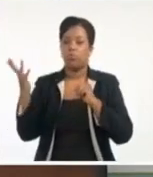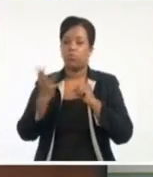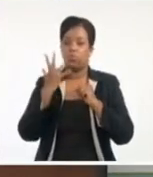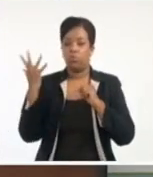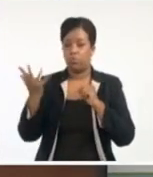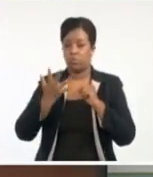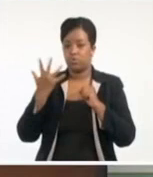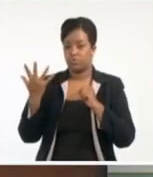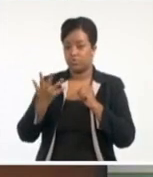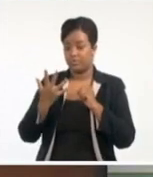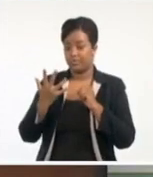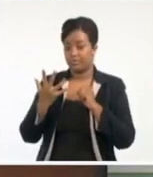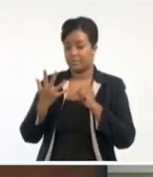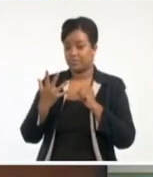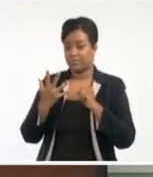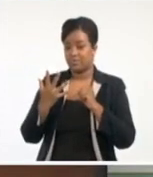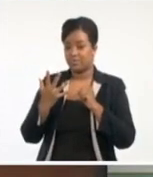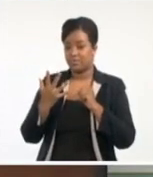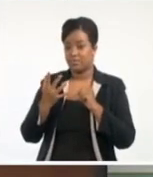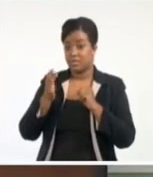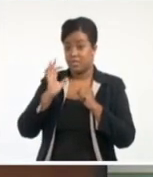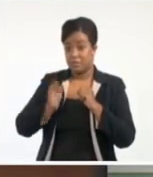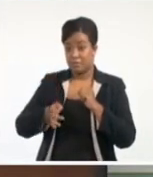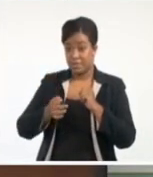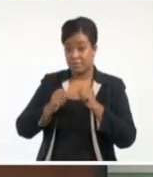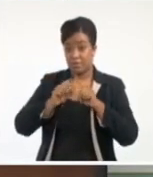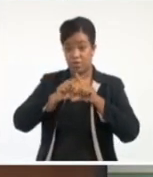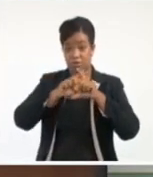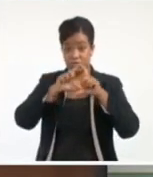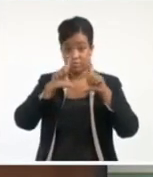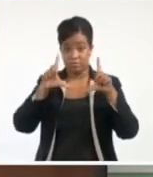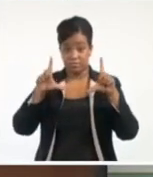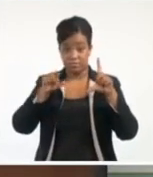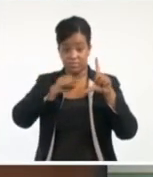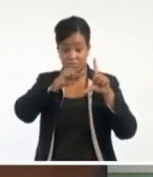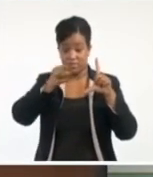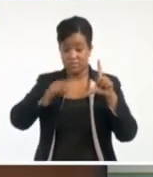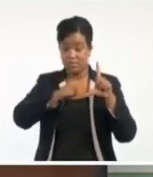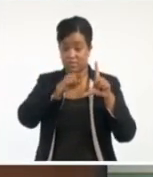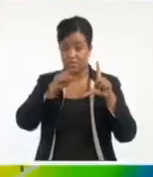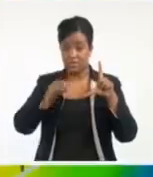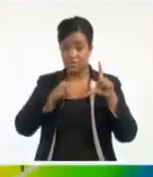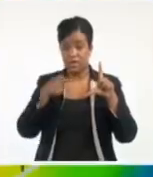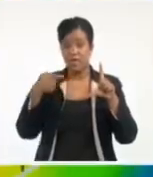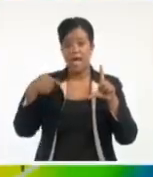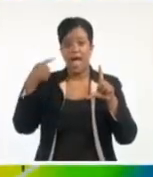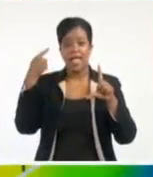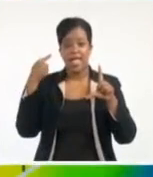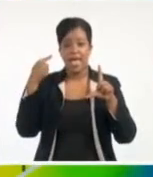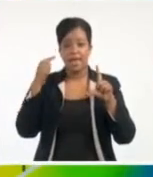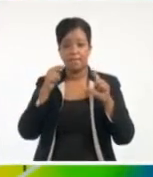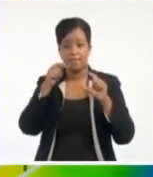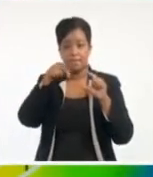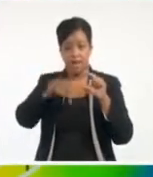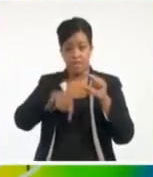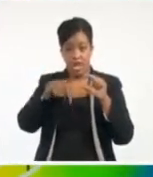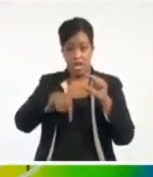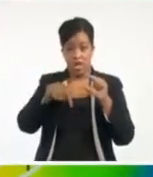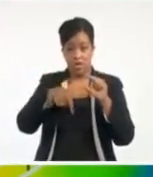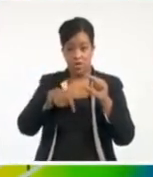Y este anticiclón, que es el que está gobernando su movimiento, ayer se encontraba aquí, ahora aquí,